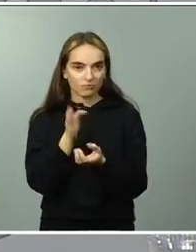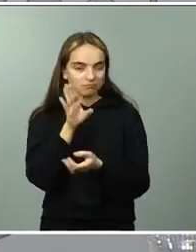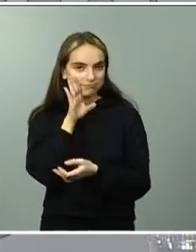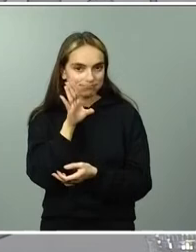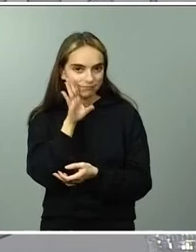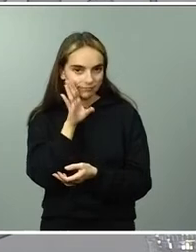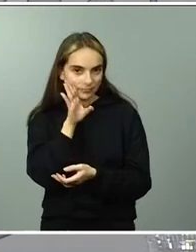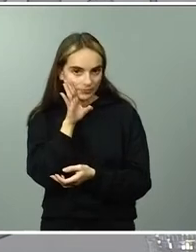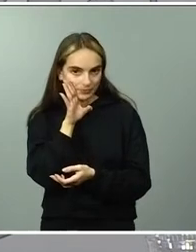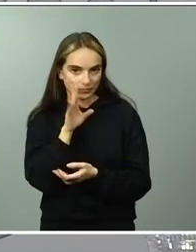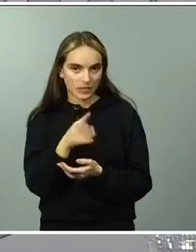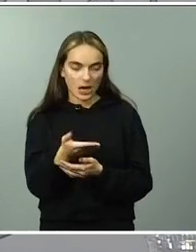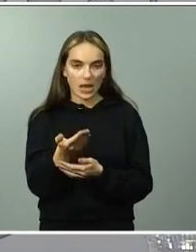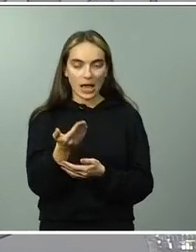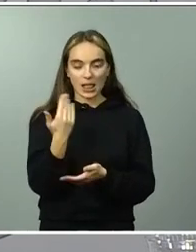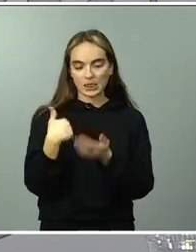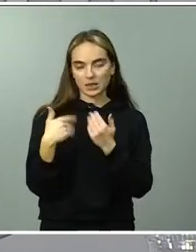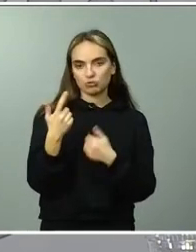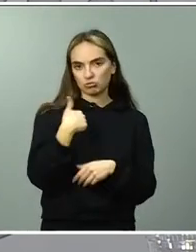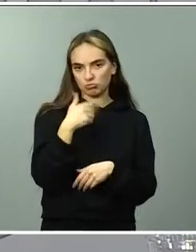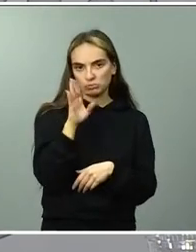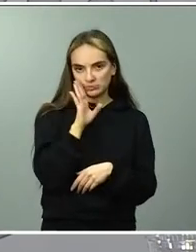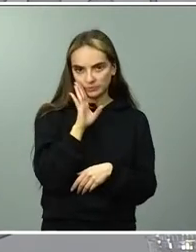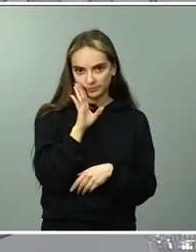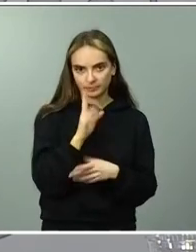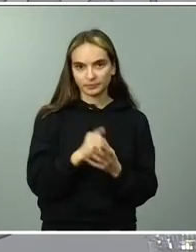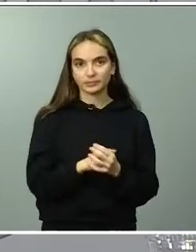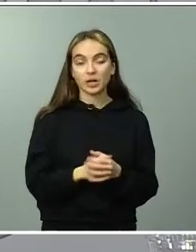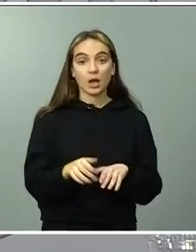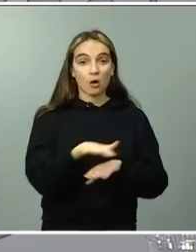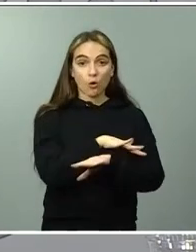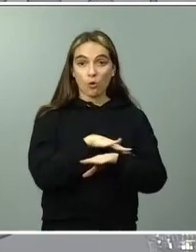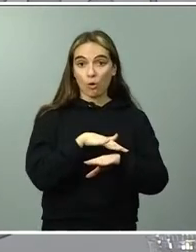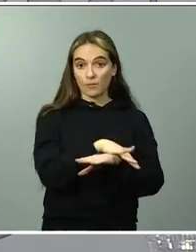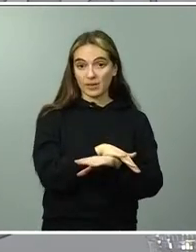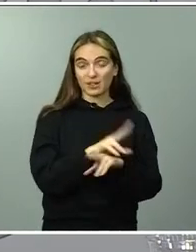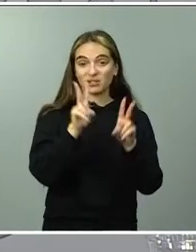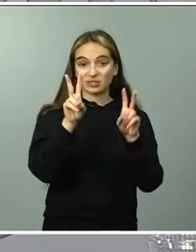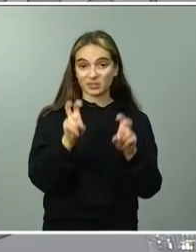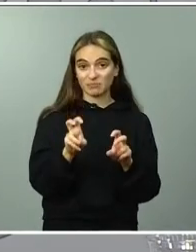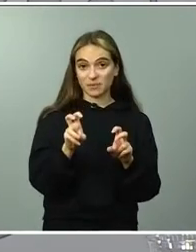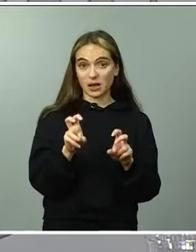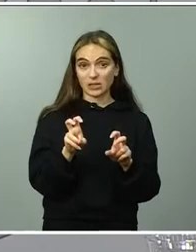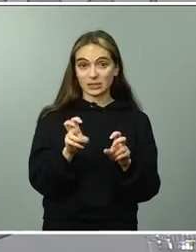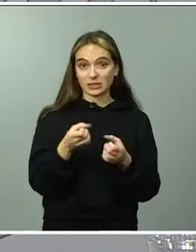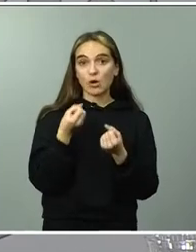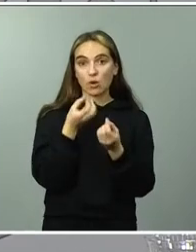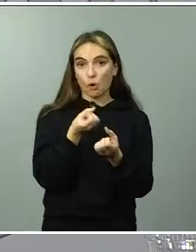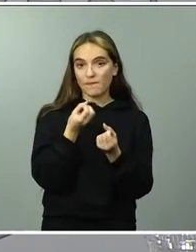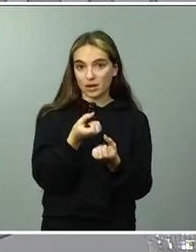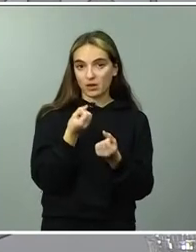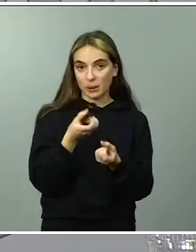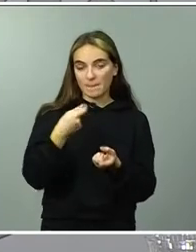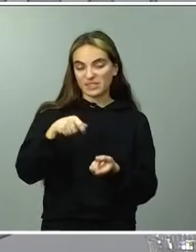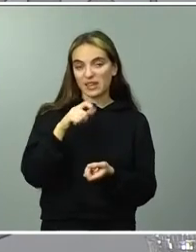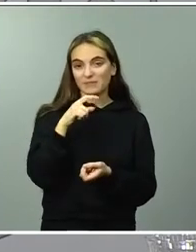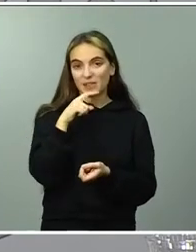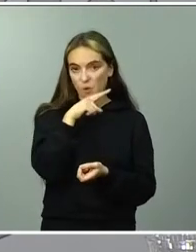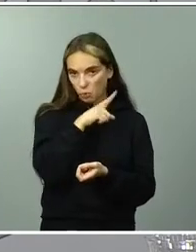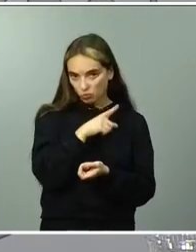comparecencia que muestra la valoración del gobierno con respecto a ese discurso de Putin en esta mañana.